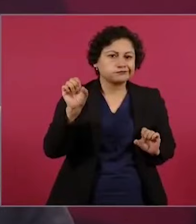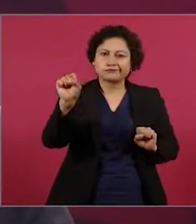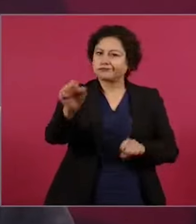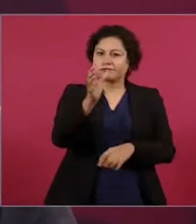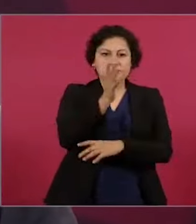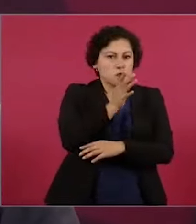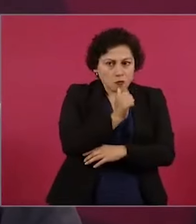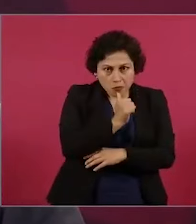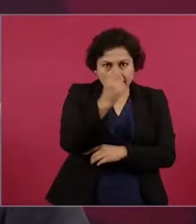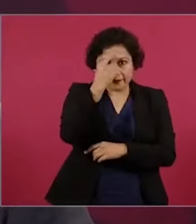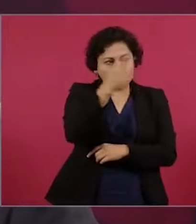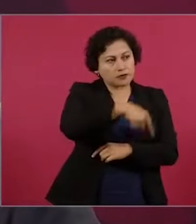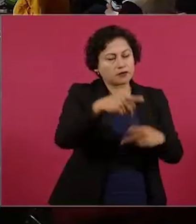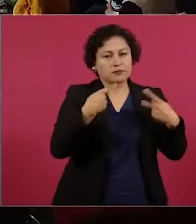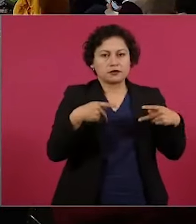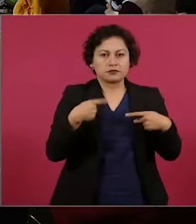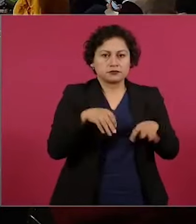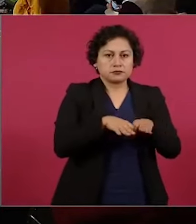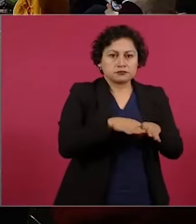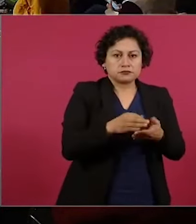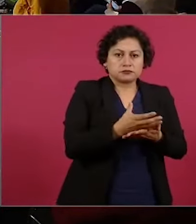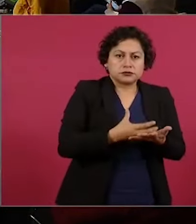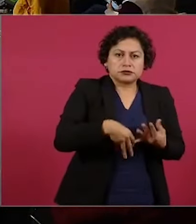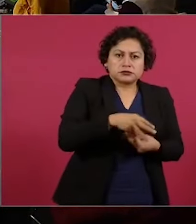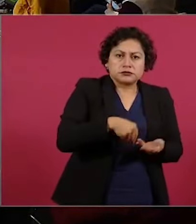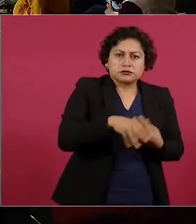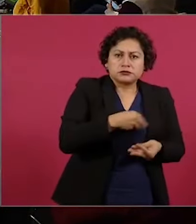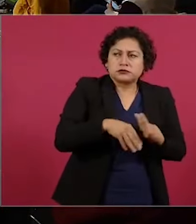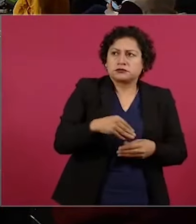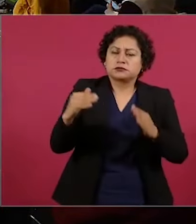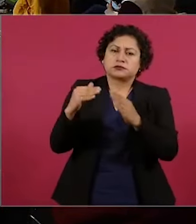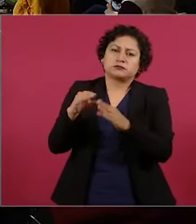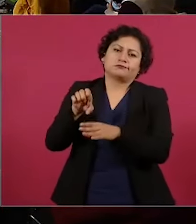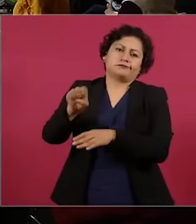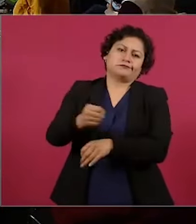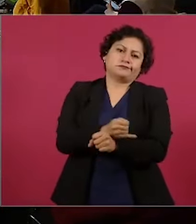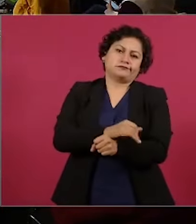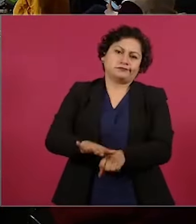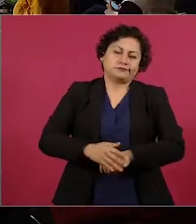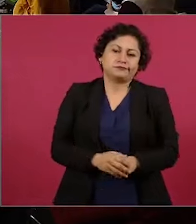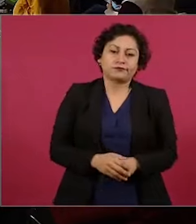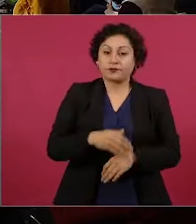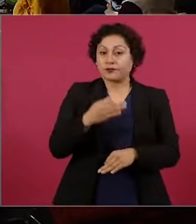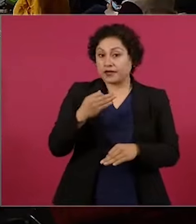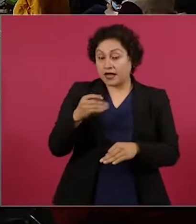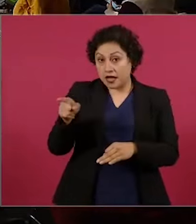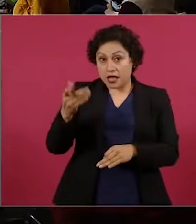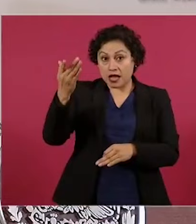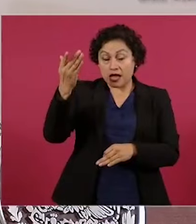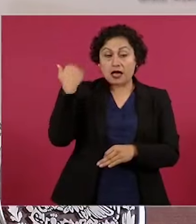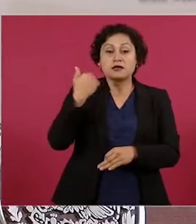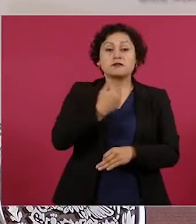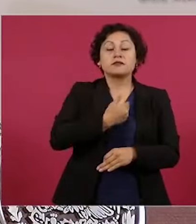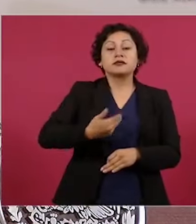trabajadores que menos ganan poder adquirir un crédito de vivienda. La iniciativa de reforma que presentó el presidente de la